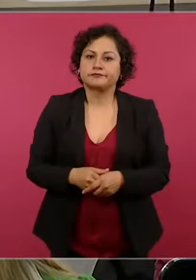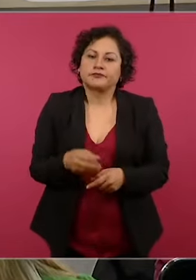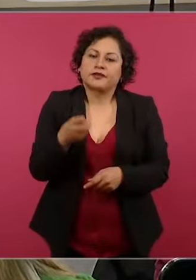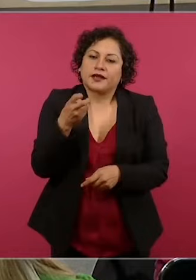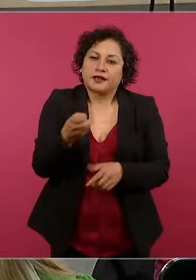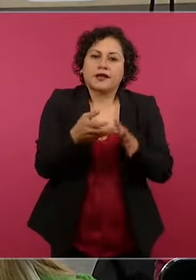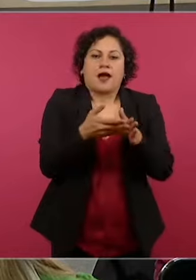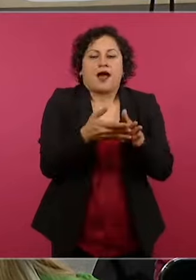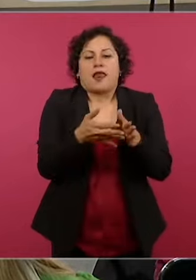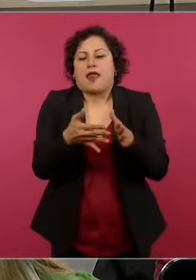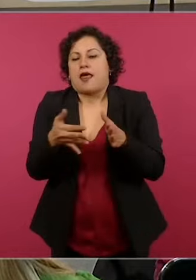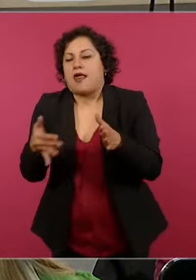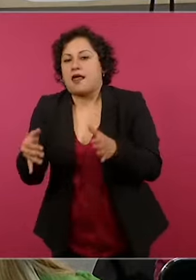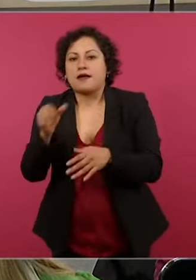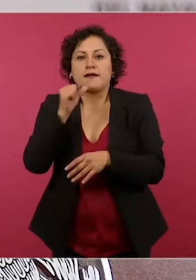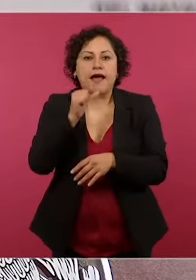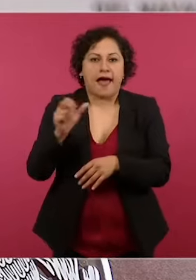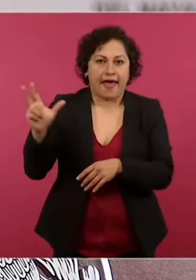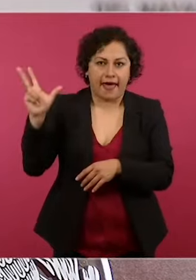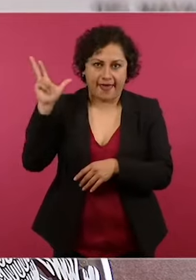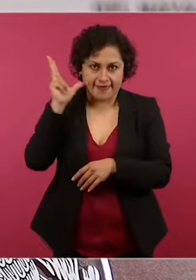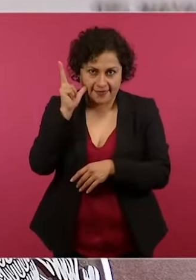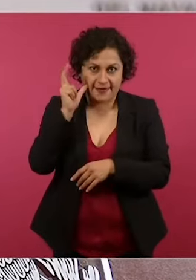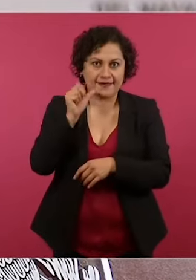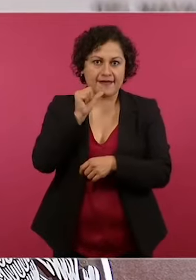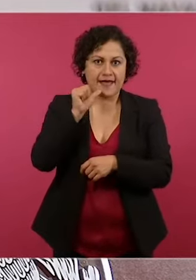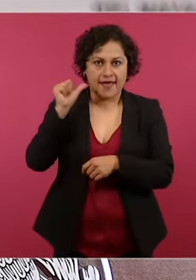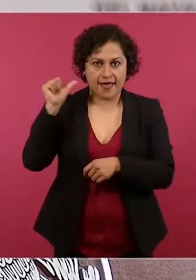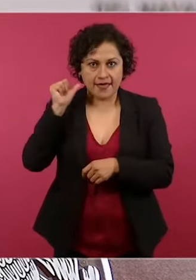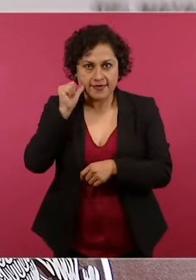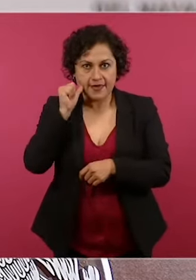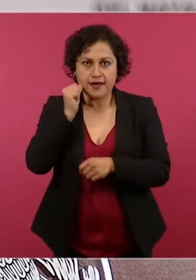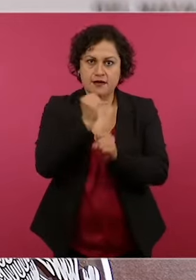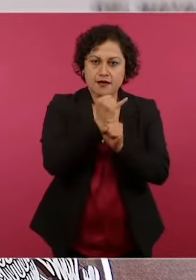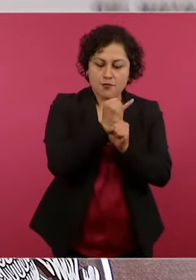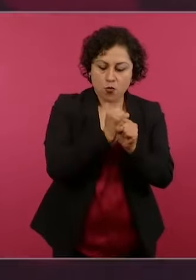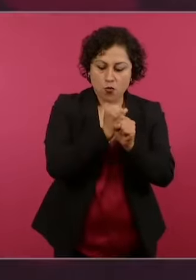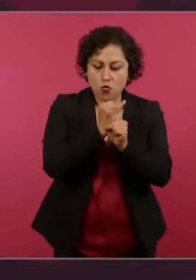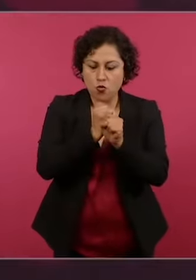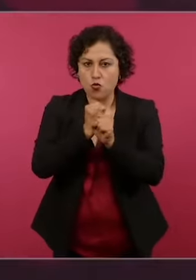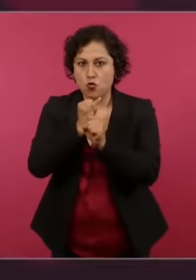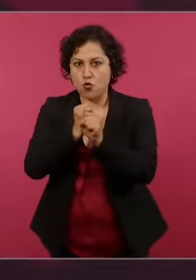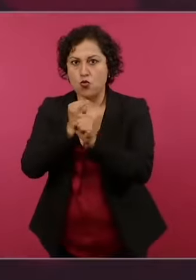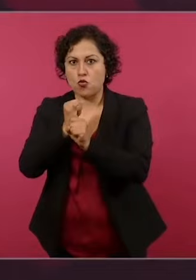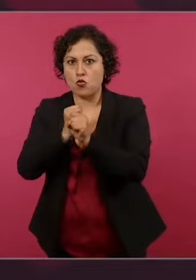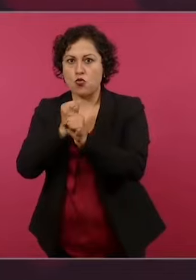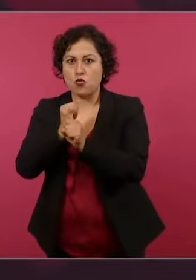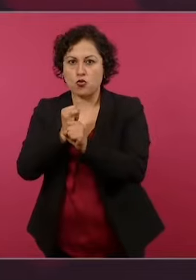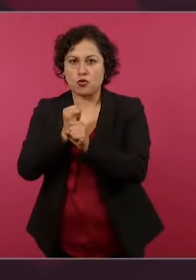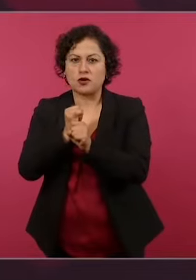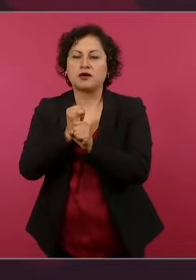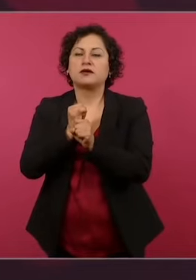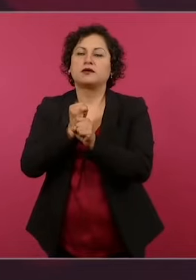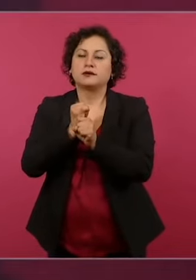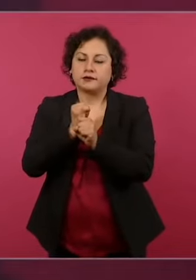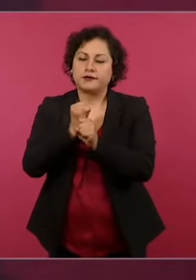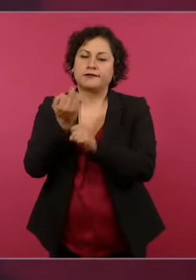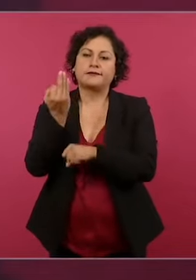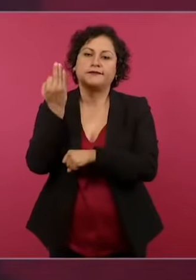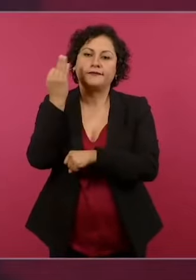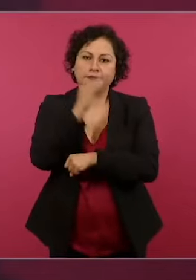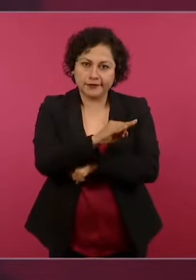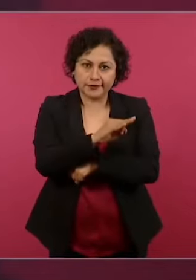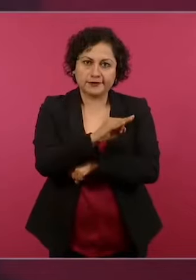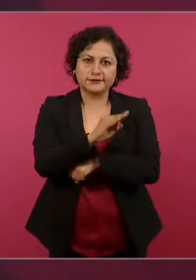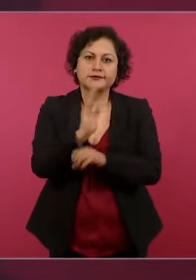entre antier y ayer corresponde a un movimiento político, es por